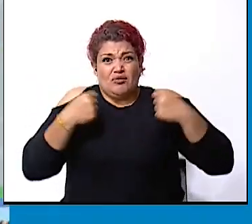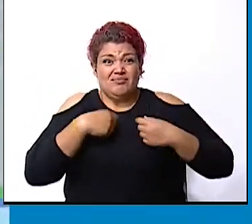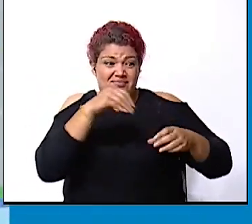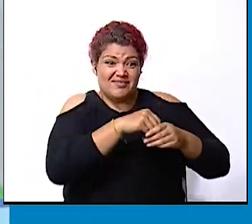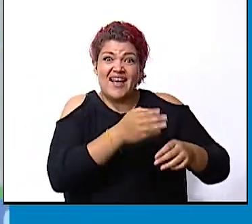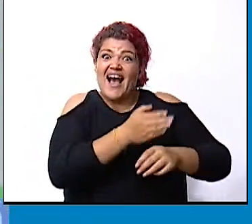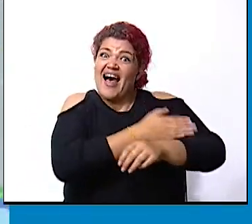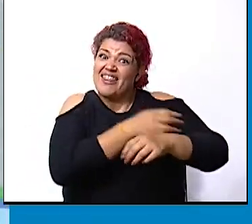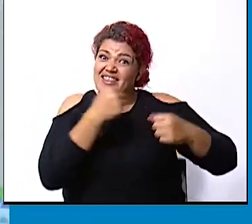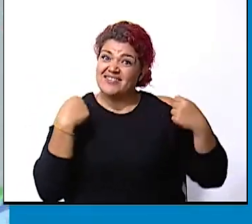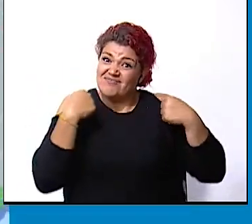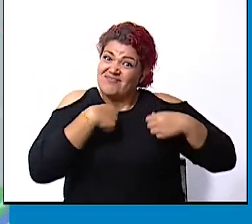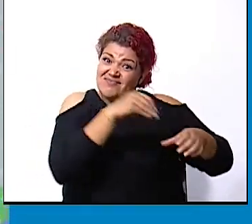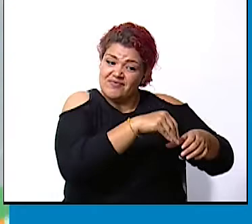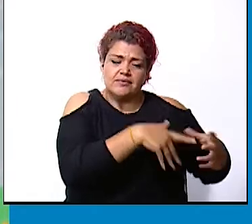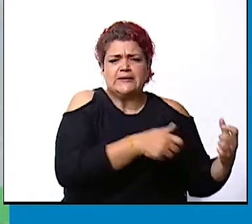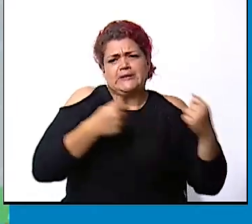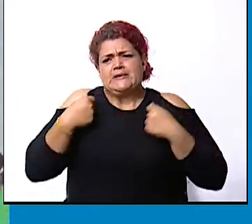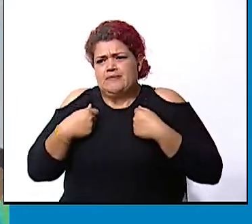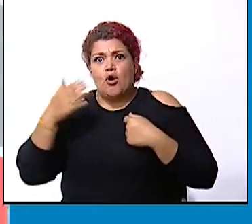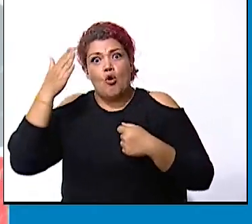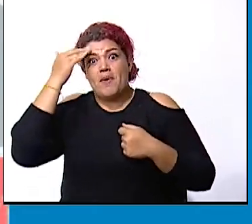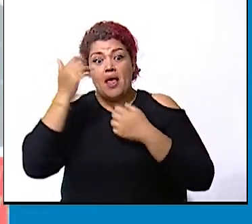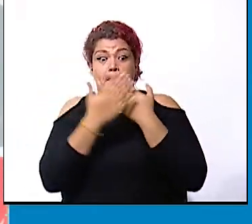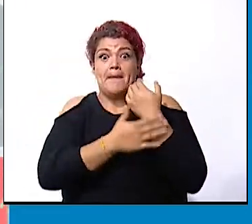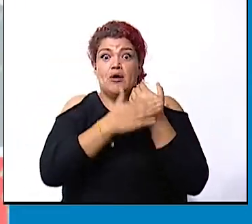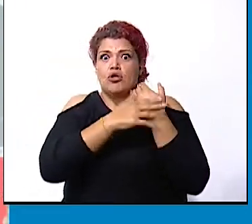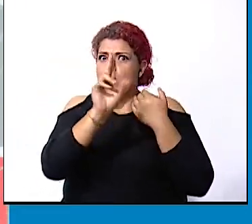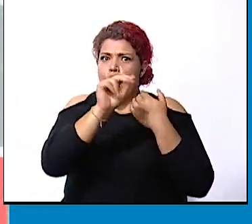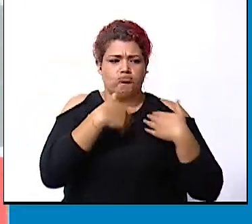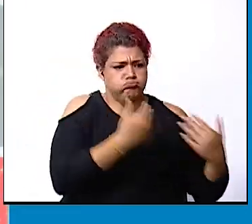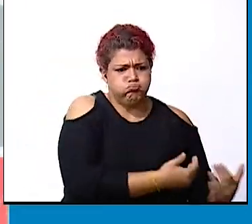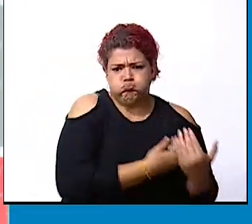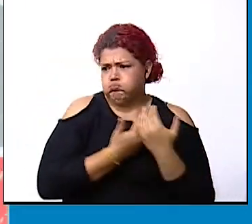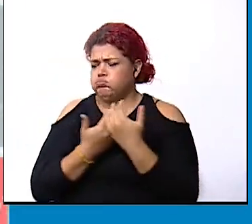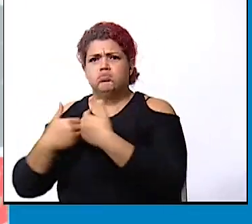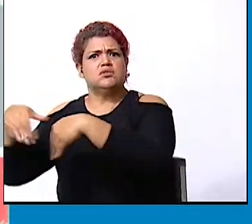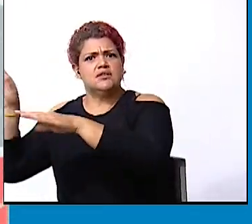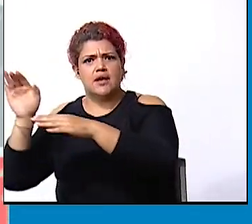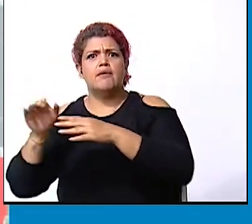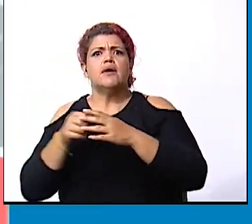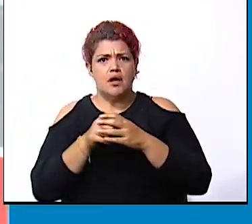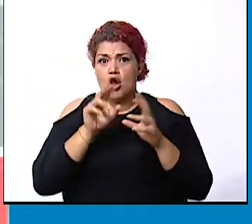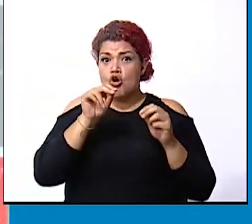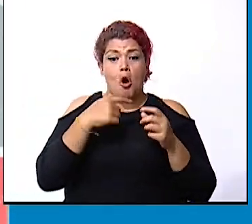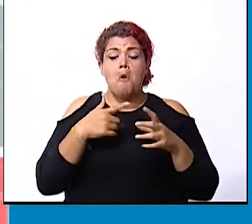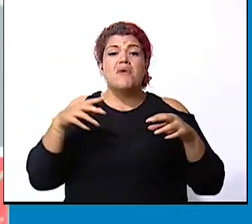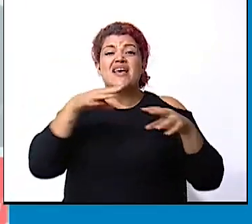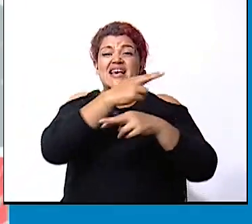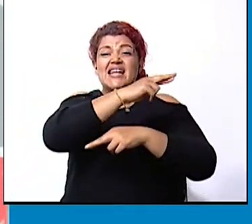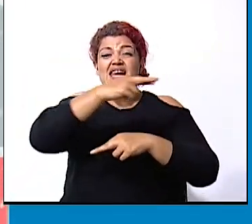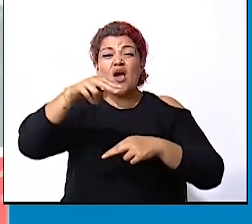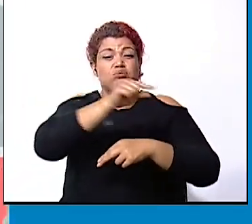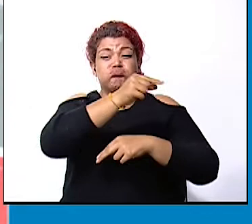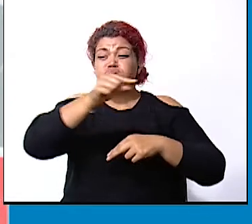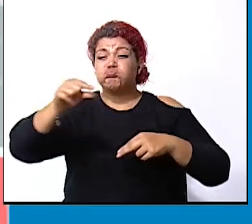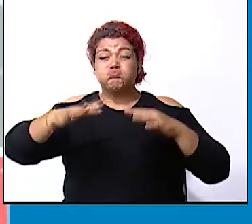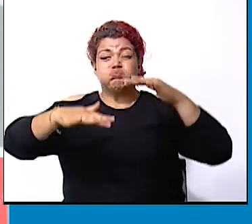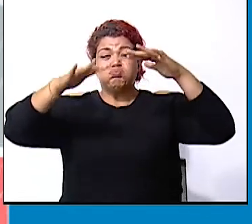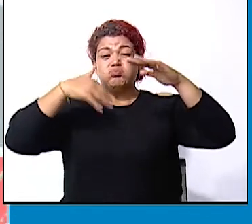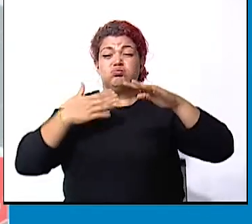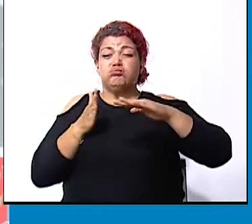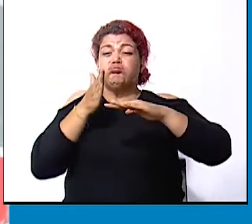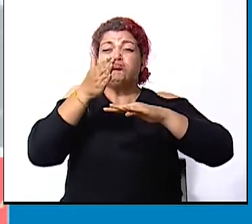emergencia y no te olvides de tus mascotas muy importante no intentes cruzar ríos ni zonas inundadas